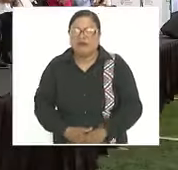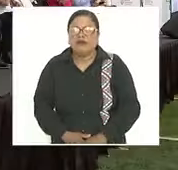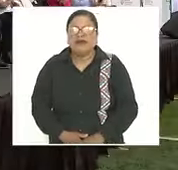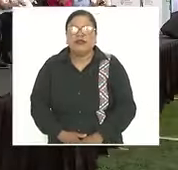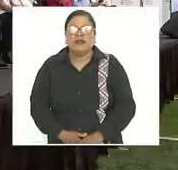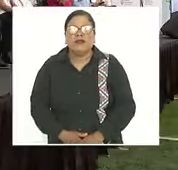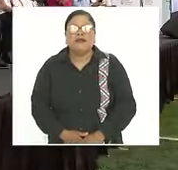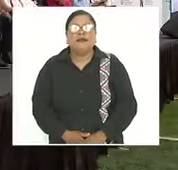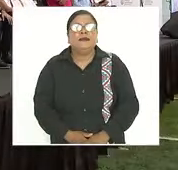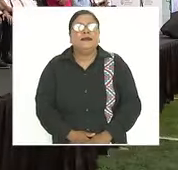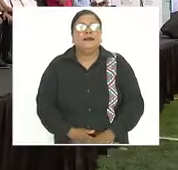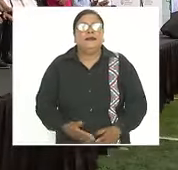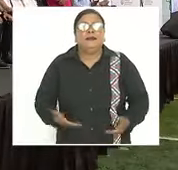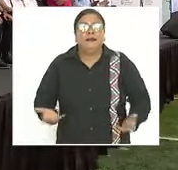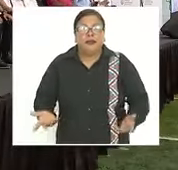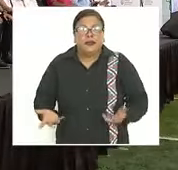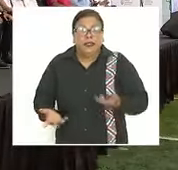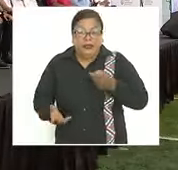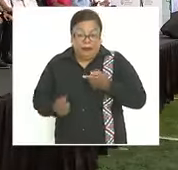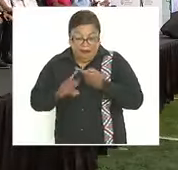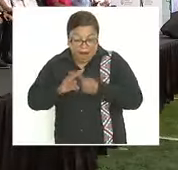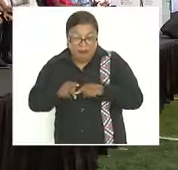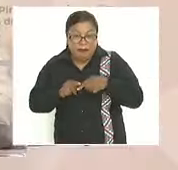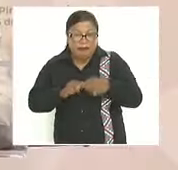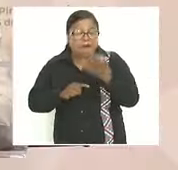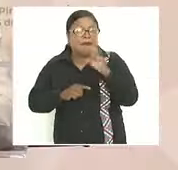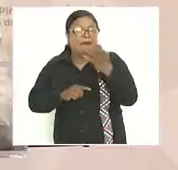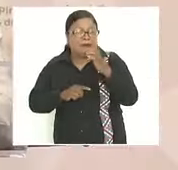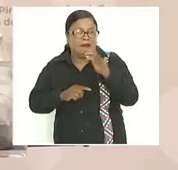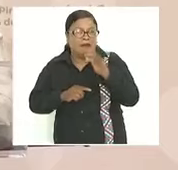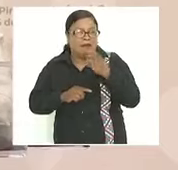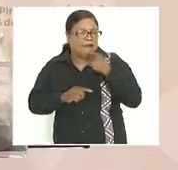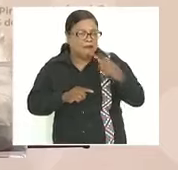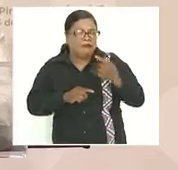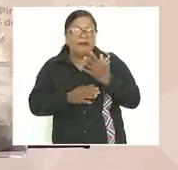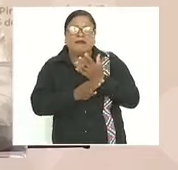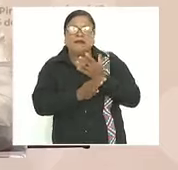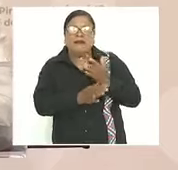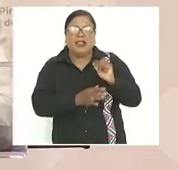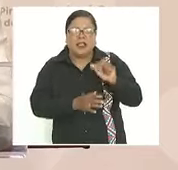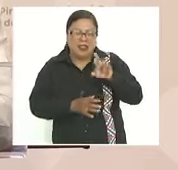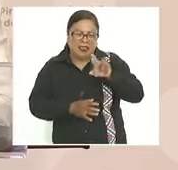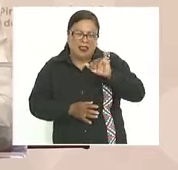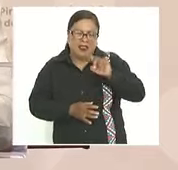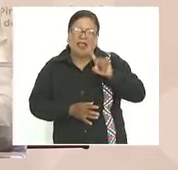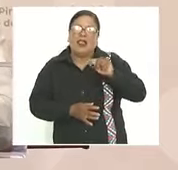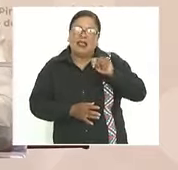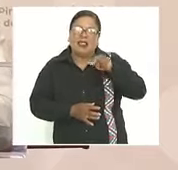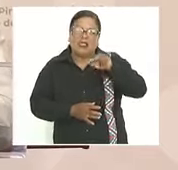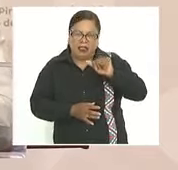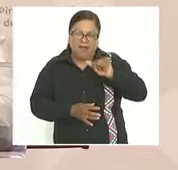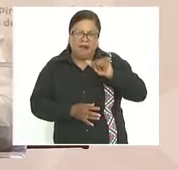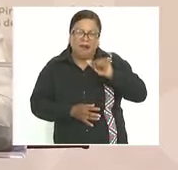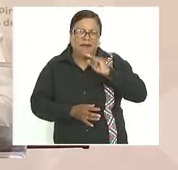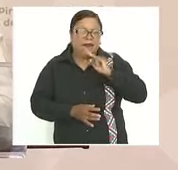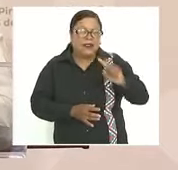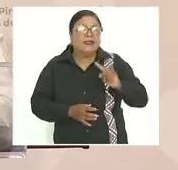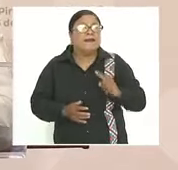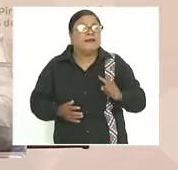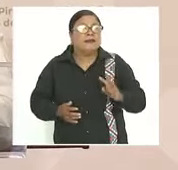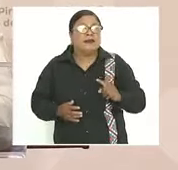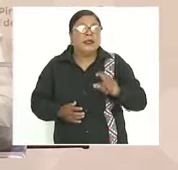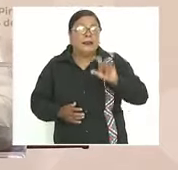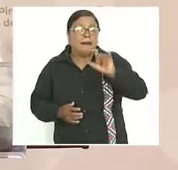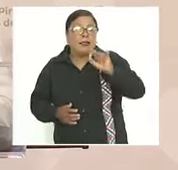y a partir de enero lo que dijo aquí Ariadna a partir de enero ya son